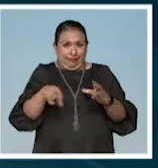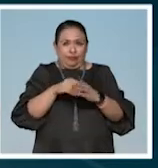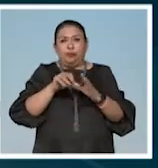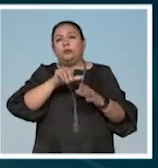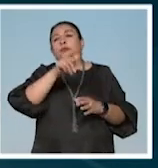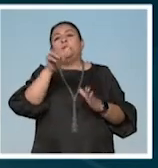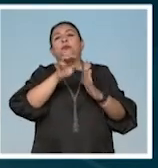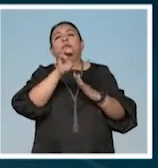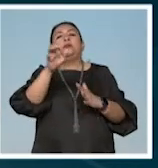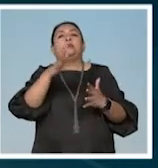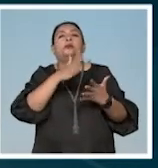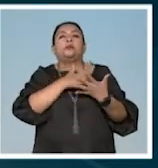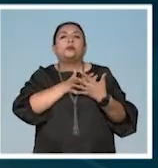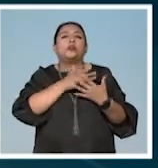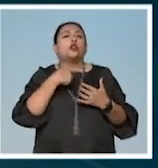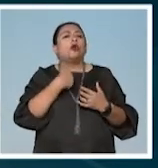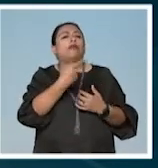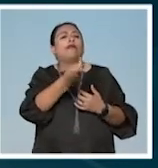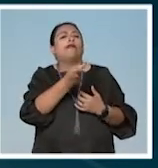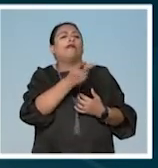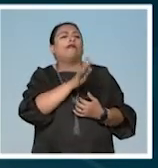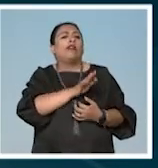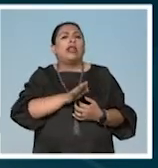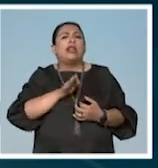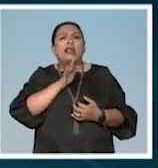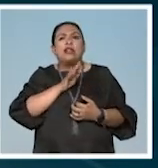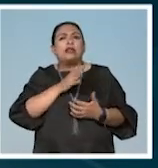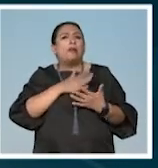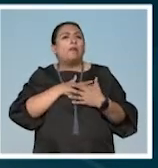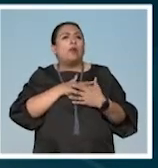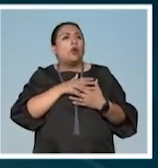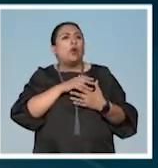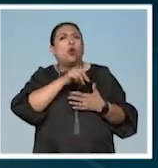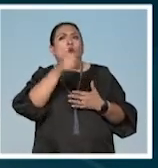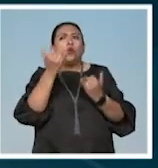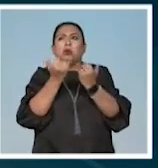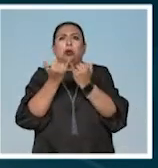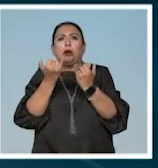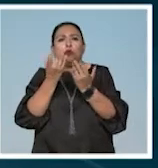porque por el amor, ¿no? Soy feliz con ella y nunca encontré el amor en nadie como con ella.